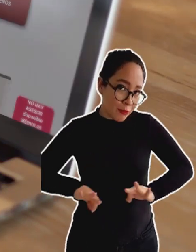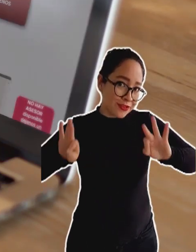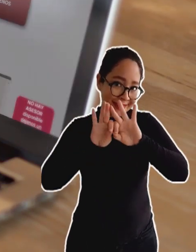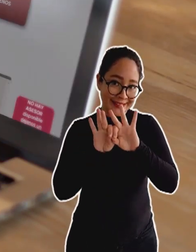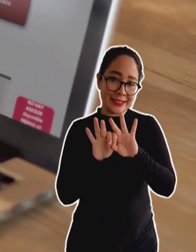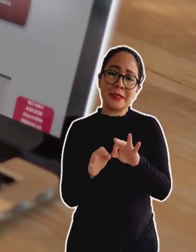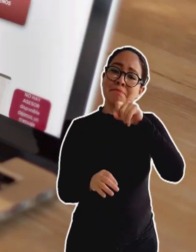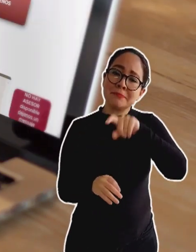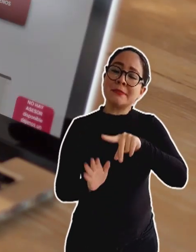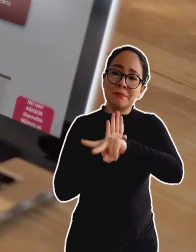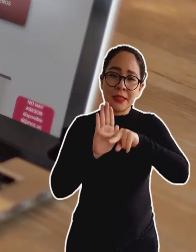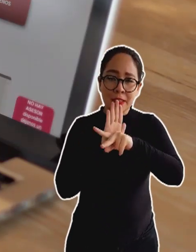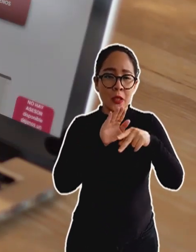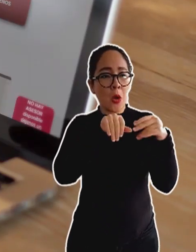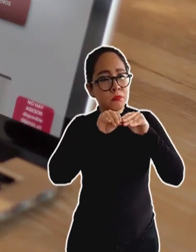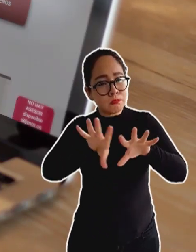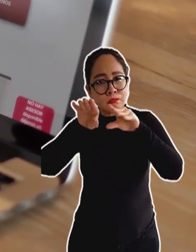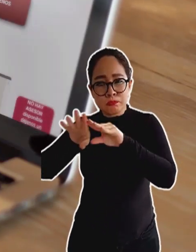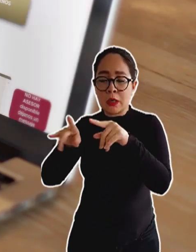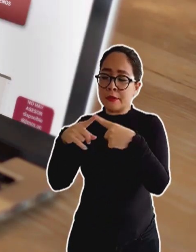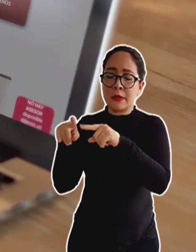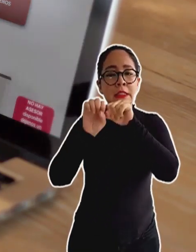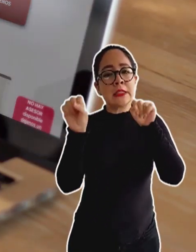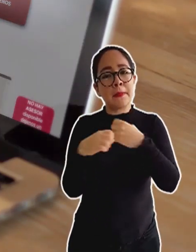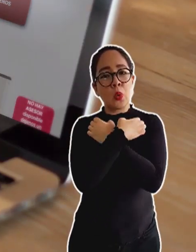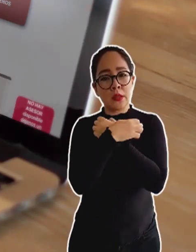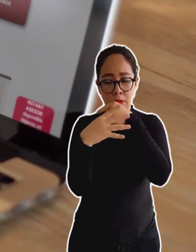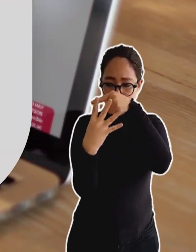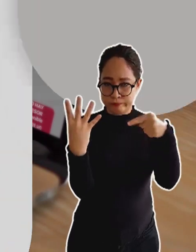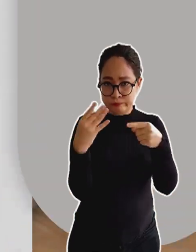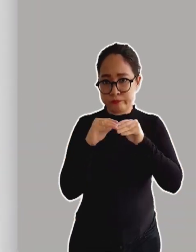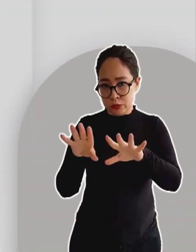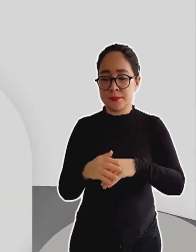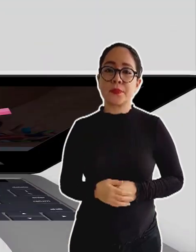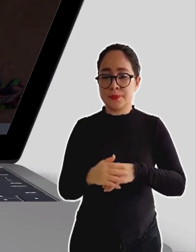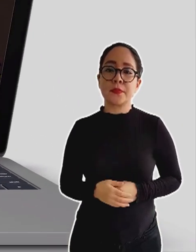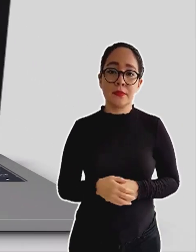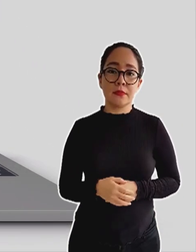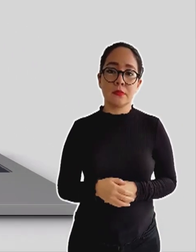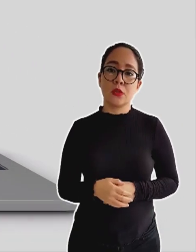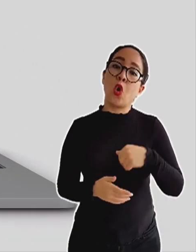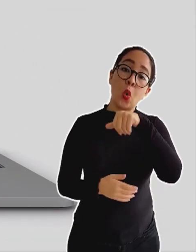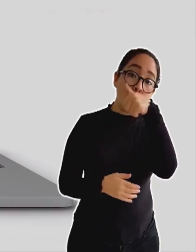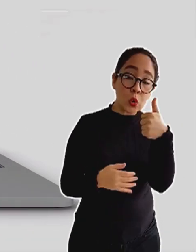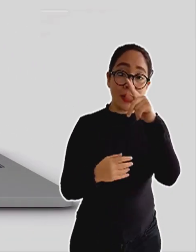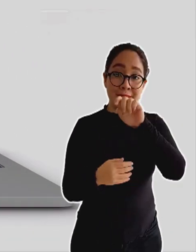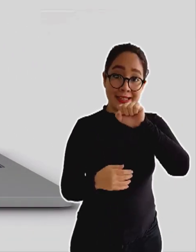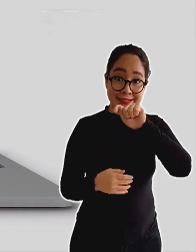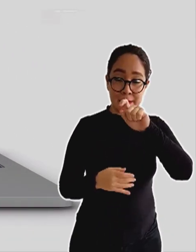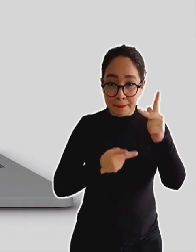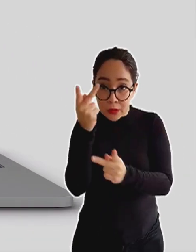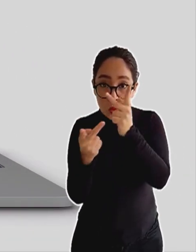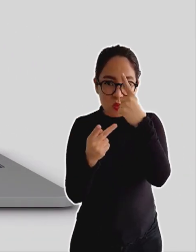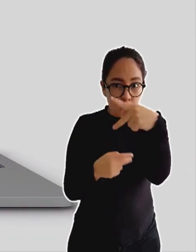avisos importantes y videos promocionales de cada subsistema educativo. Así como un test vocacional,